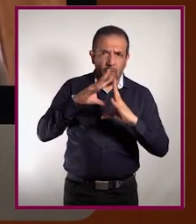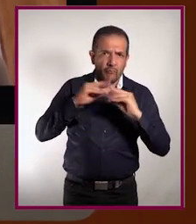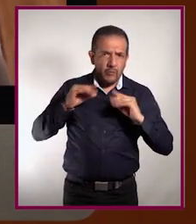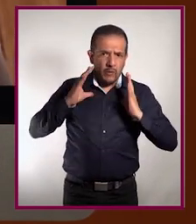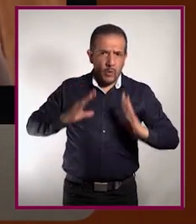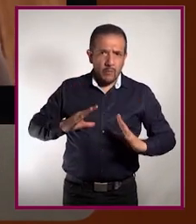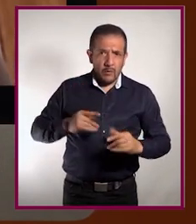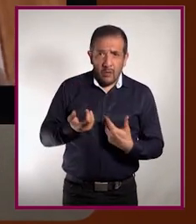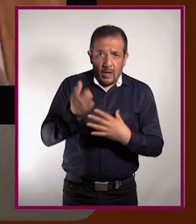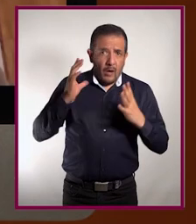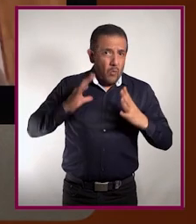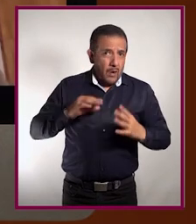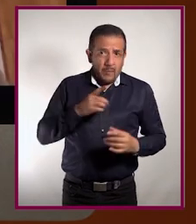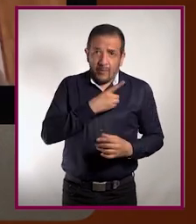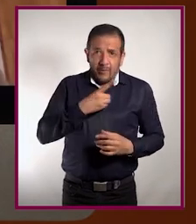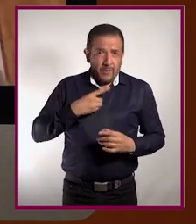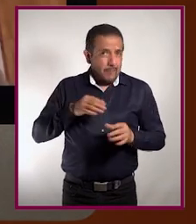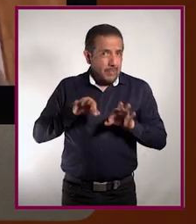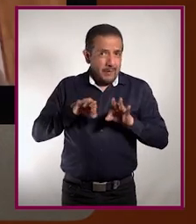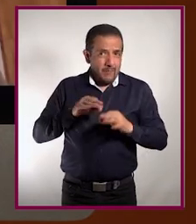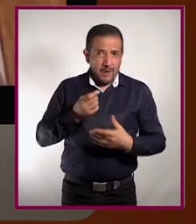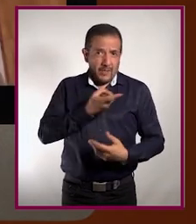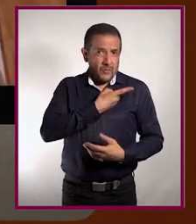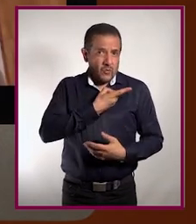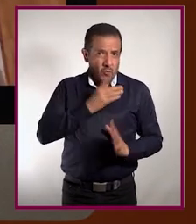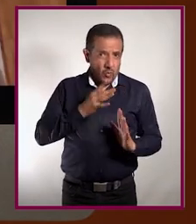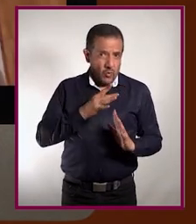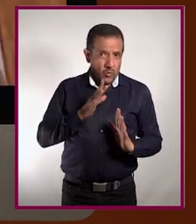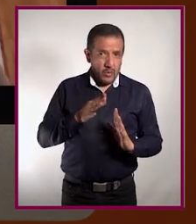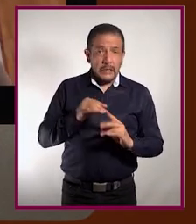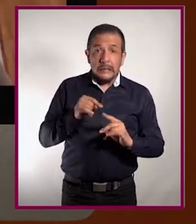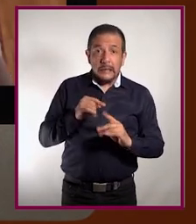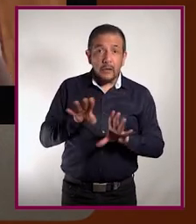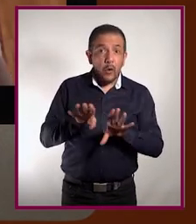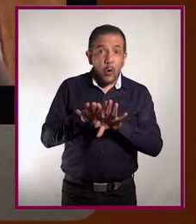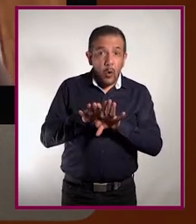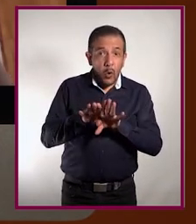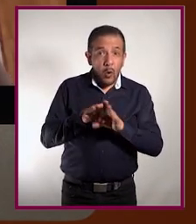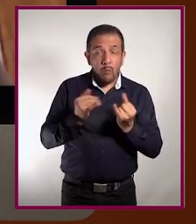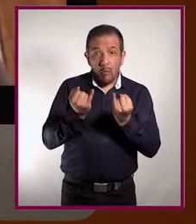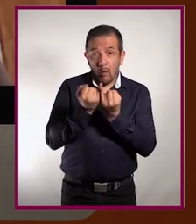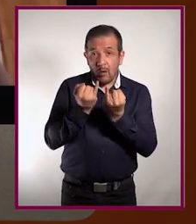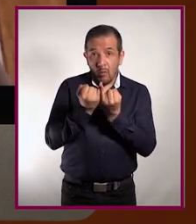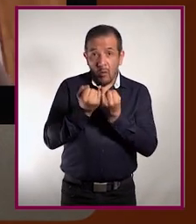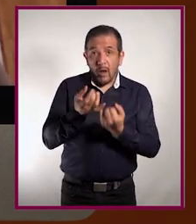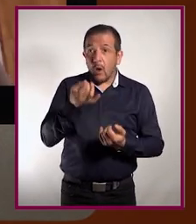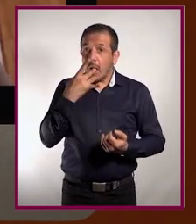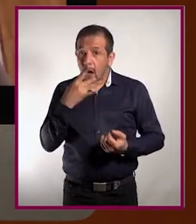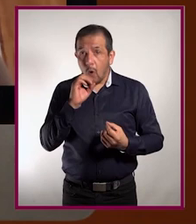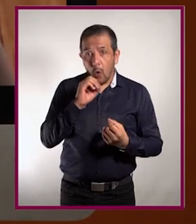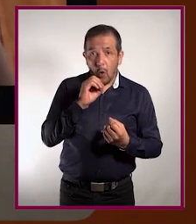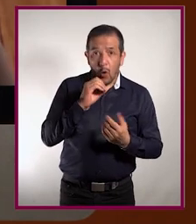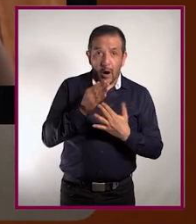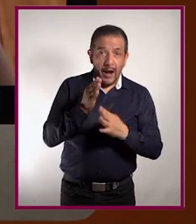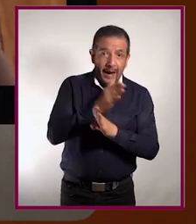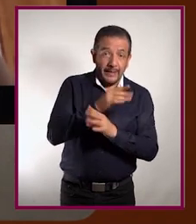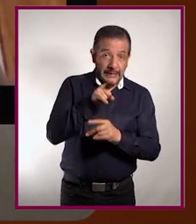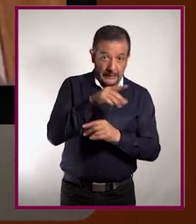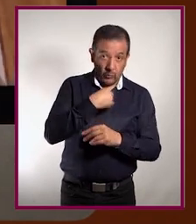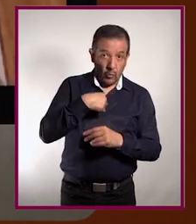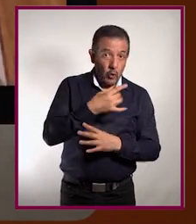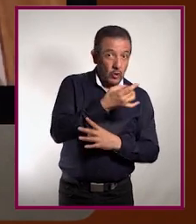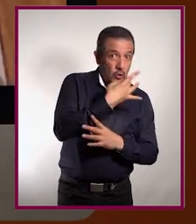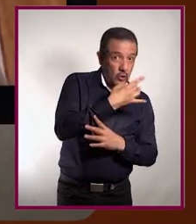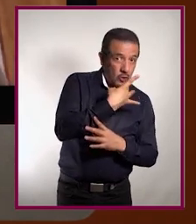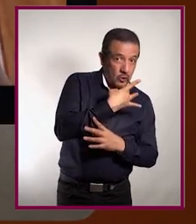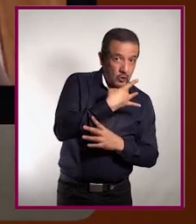O sea, tenemos que esperar a que nuestro cuerpo haga su trabajo y el curso no va a ser diferente con o sin antibióticos. De hecho, va a ser peor con